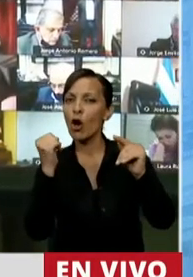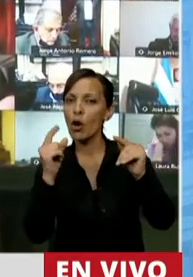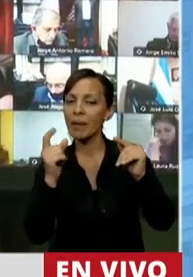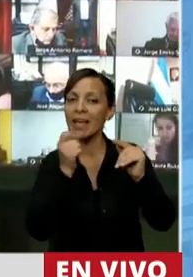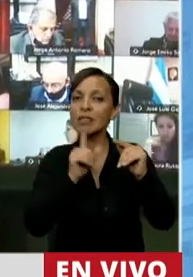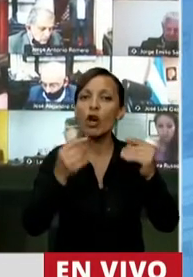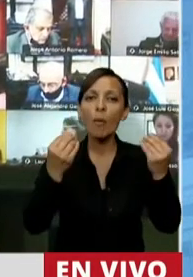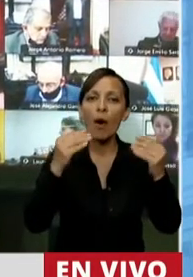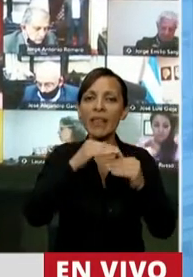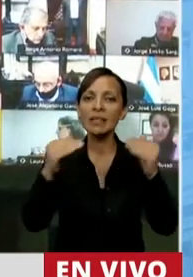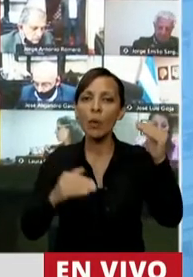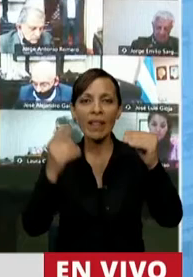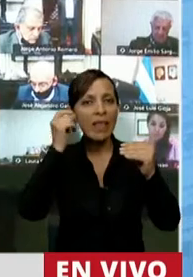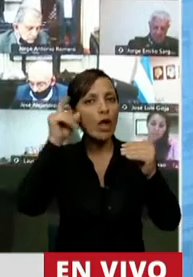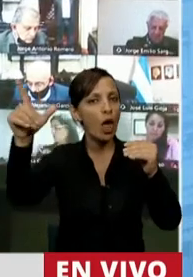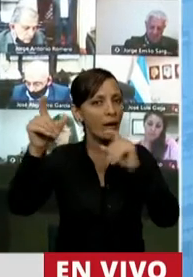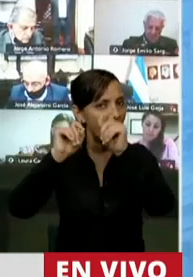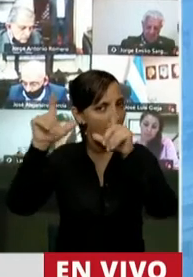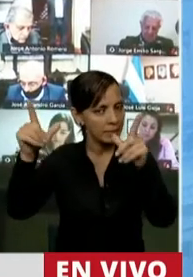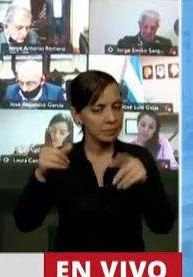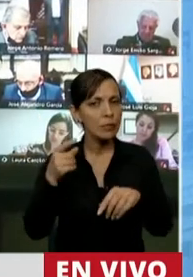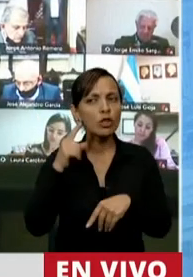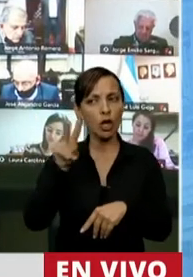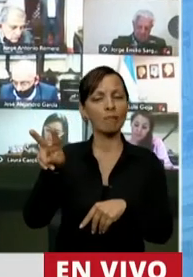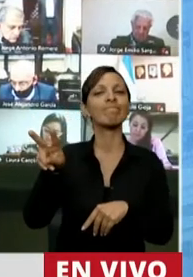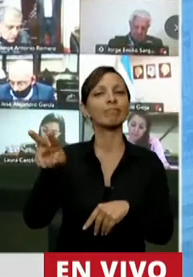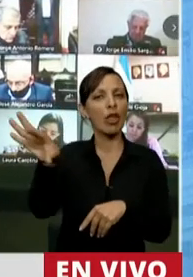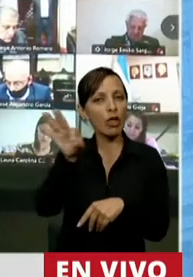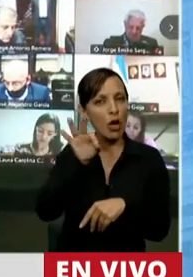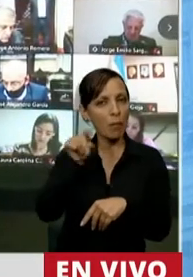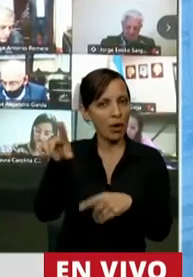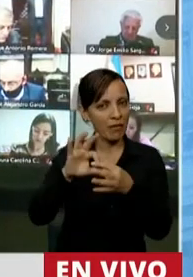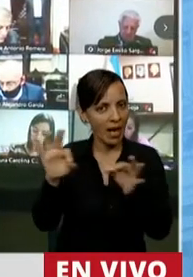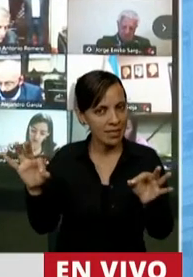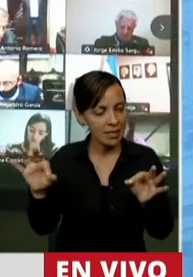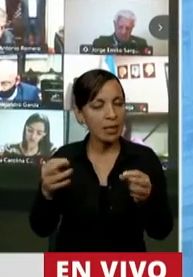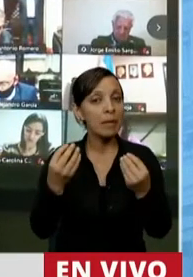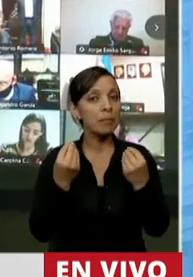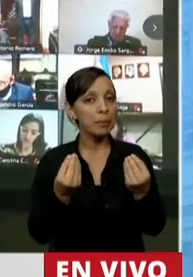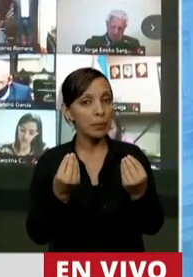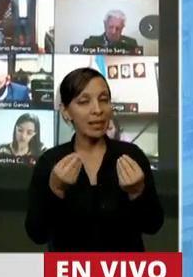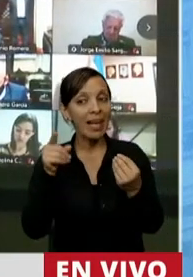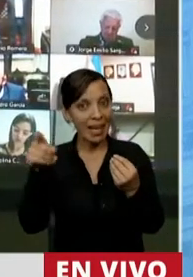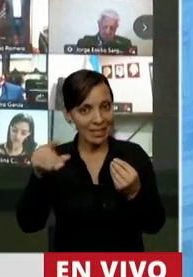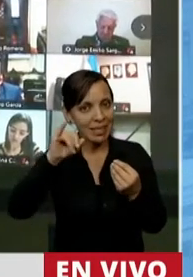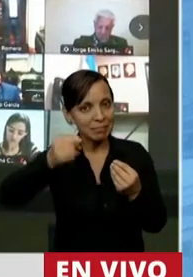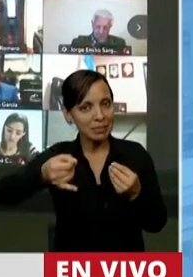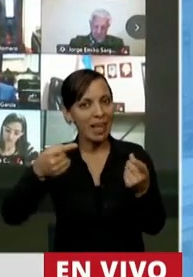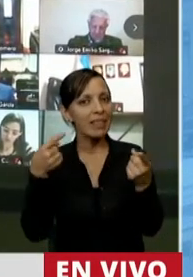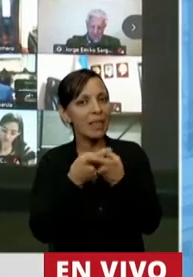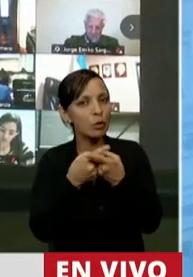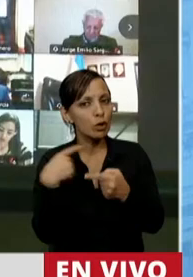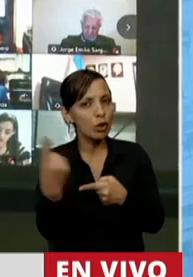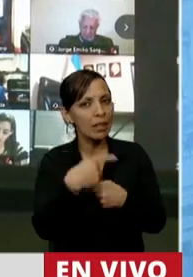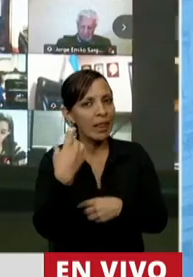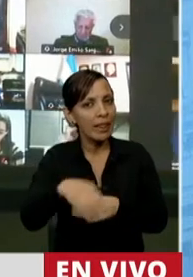ideológica. Yo recojo ese guante, porque en definitiva esa es la discusión que tenemos que dar.